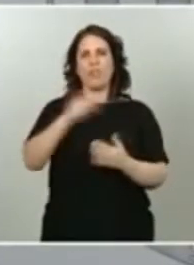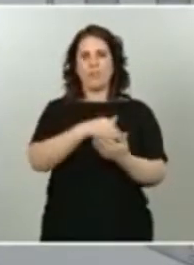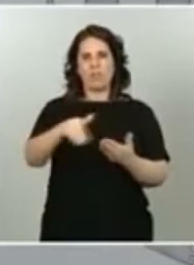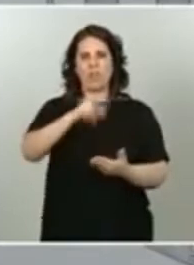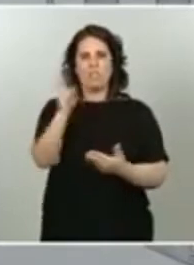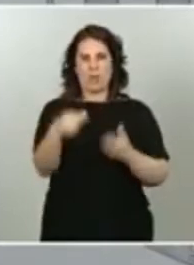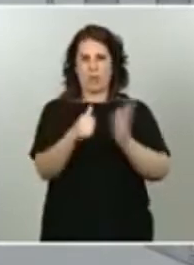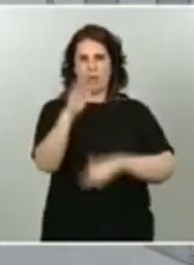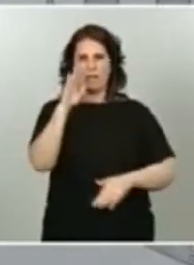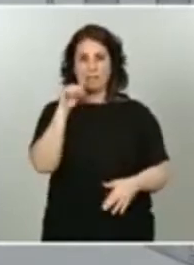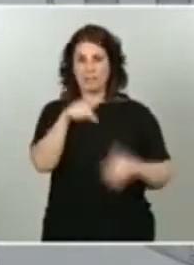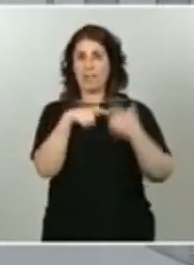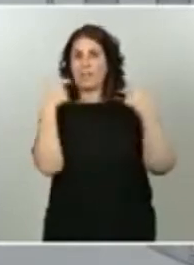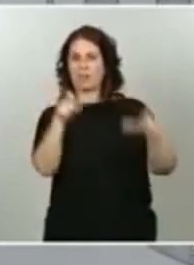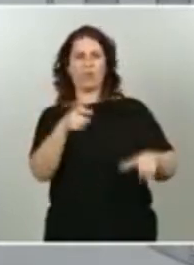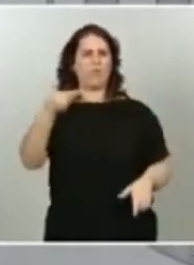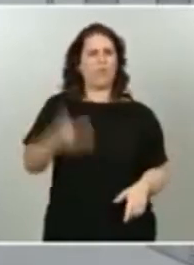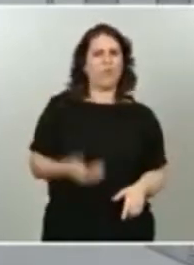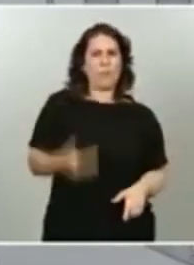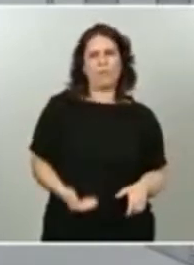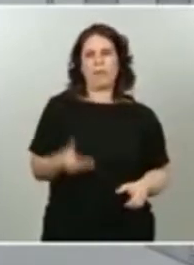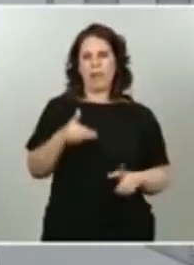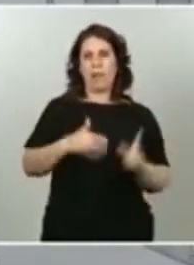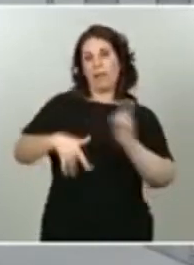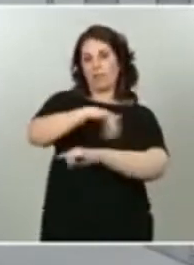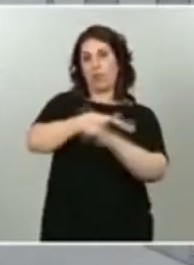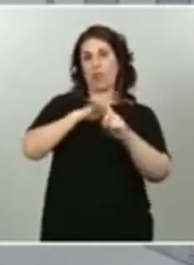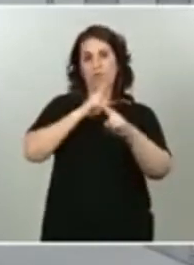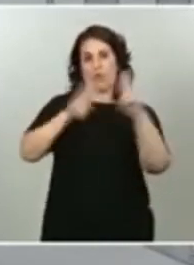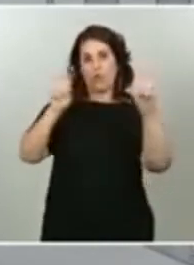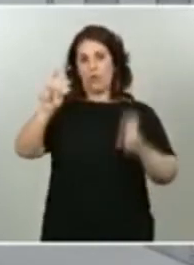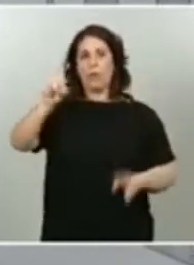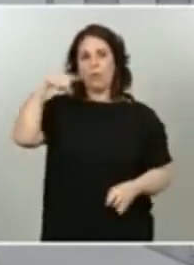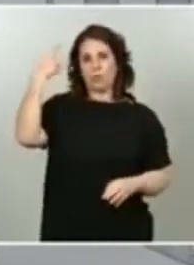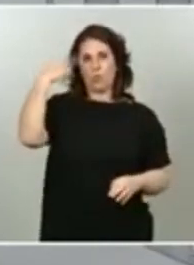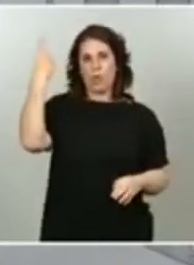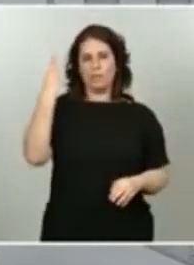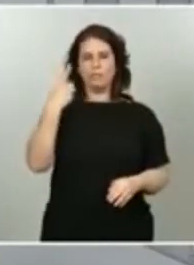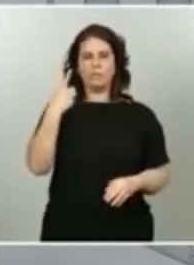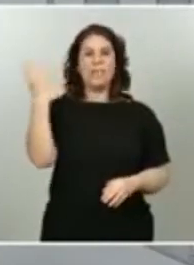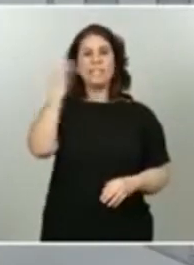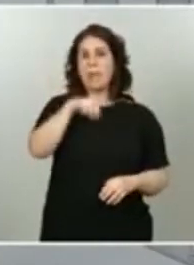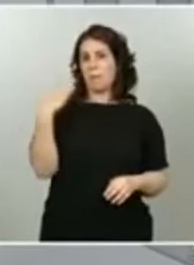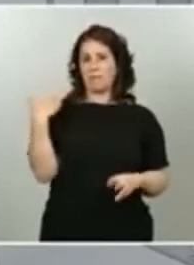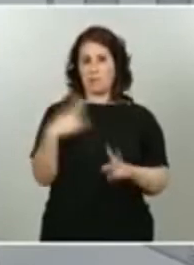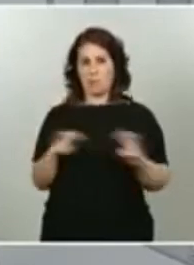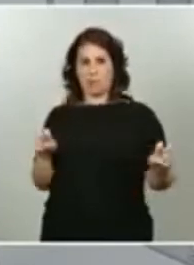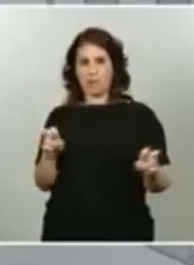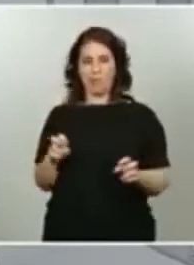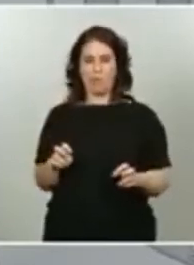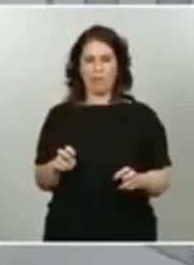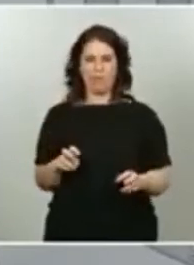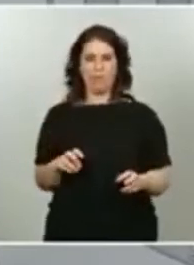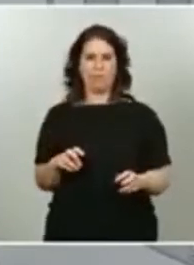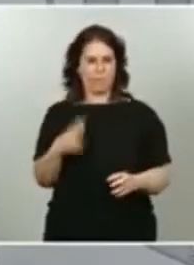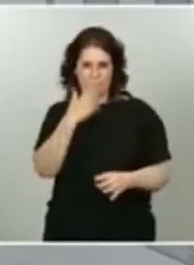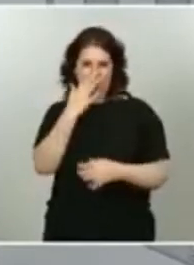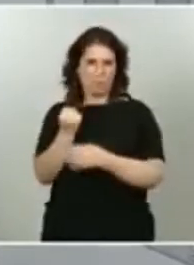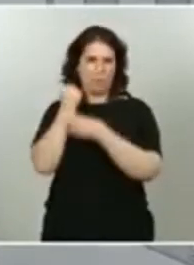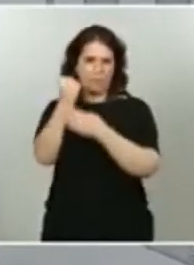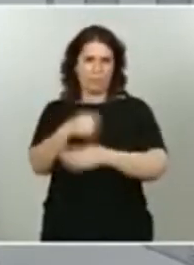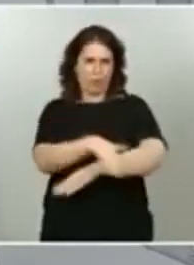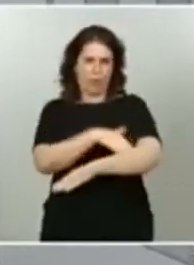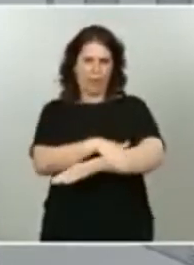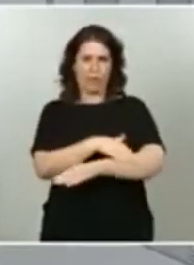fundamental en el entorno de la cultura y que, saben, desde el primer momento, ha contado con el apoyo de este Gobierno.